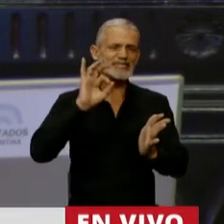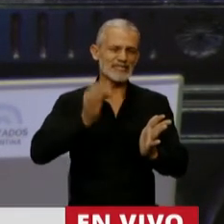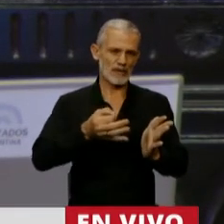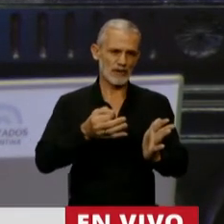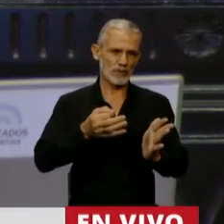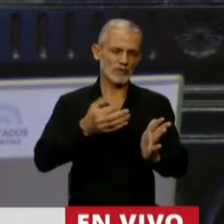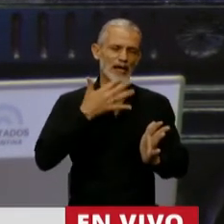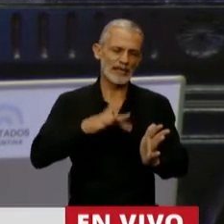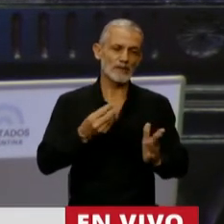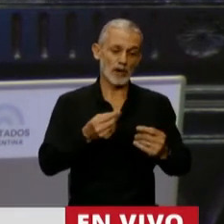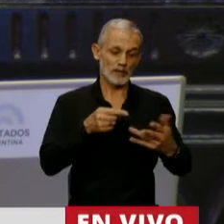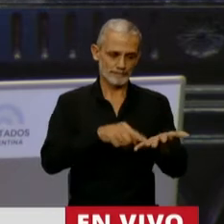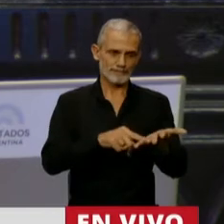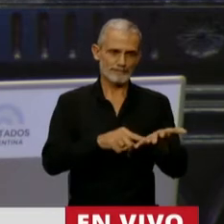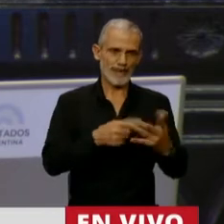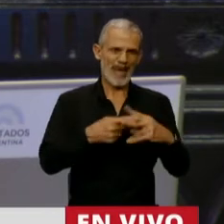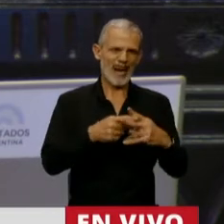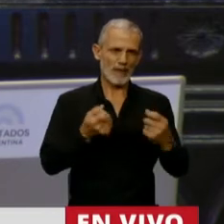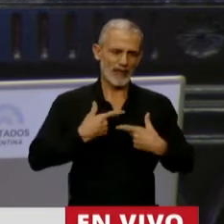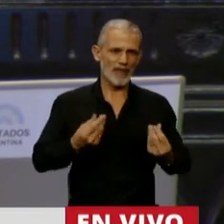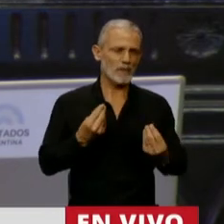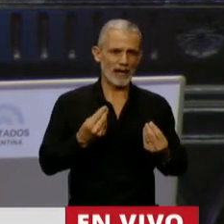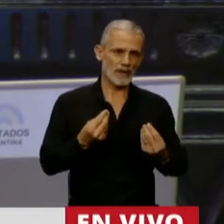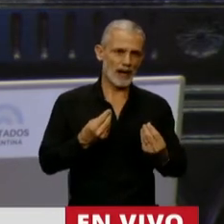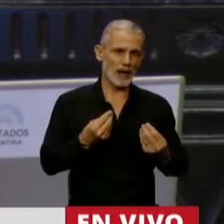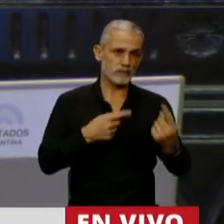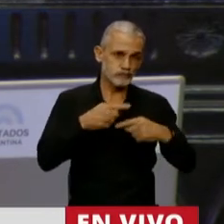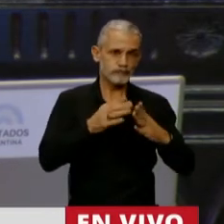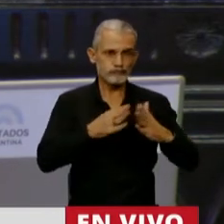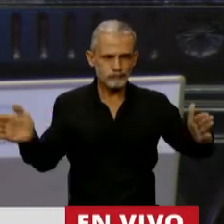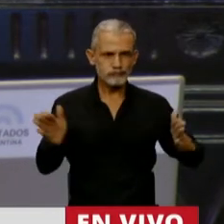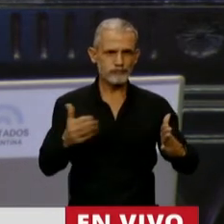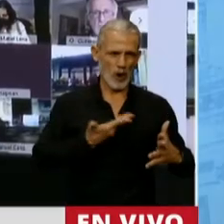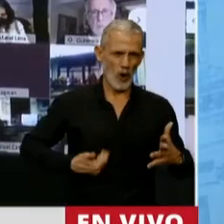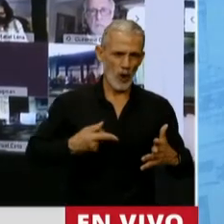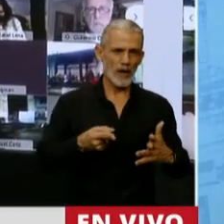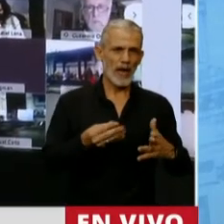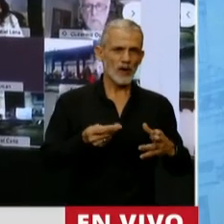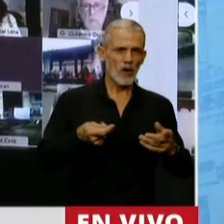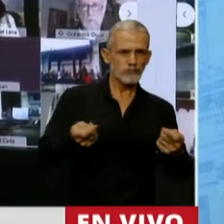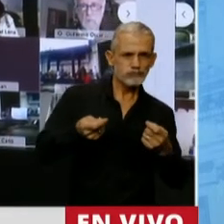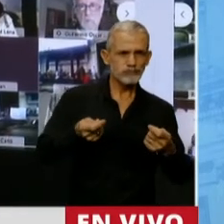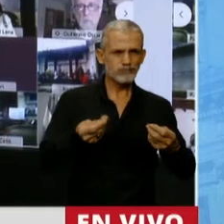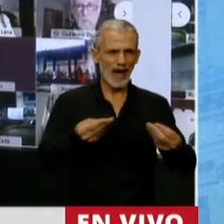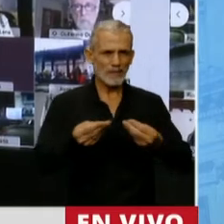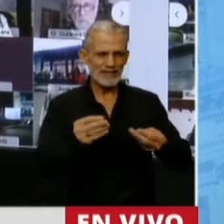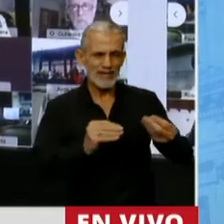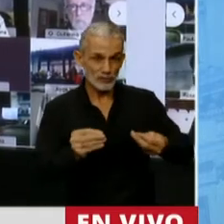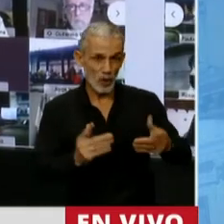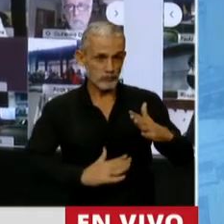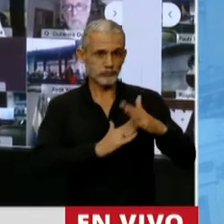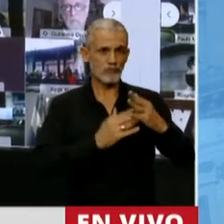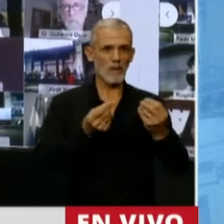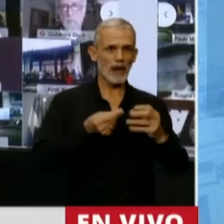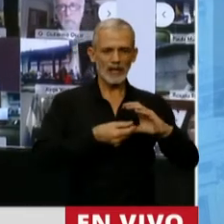la herramienta principal para llevar adelante la gestión, para llevar adelante la administración central.